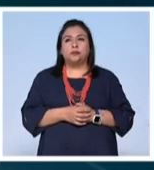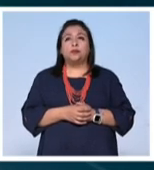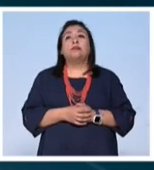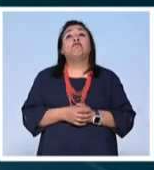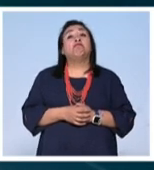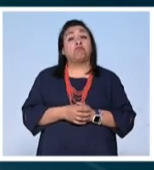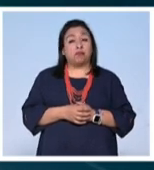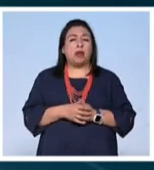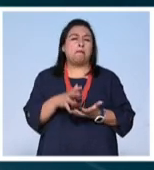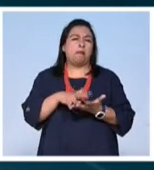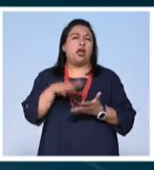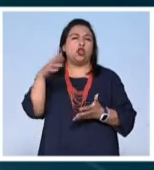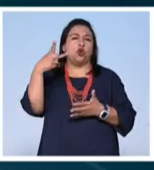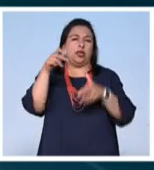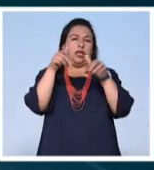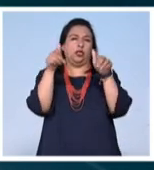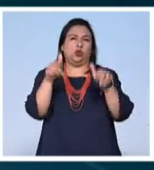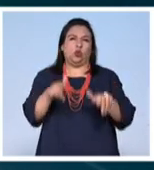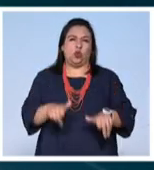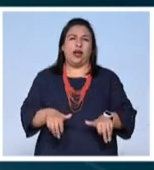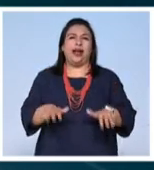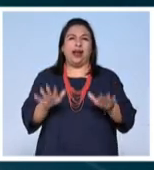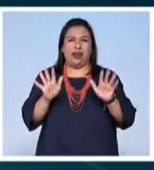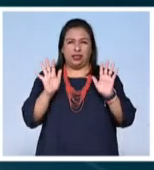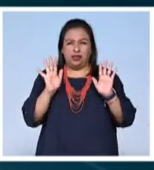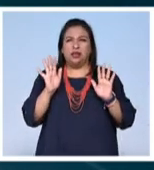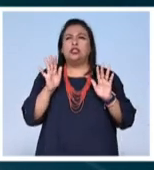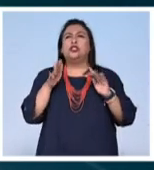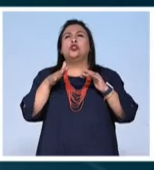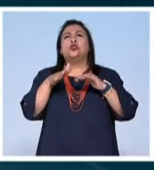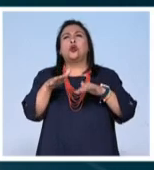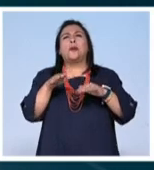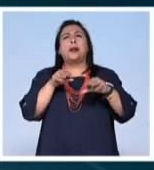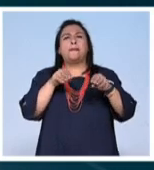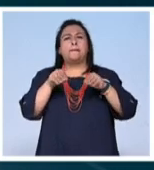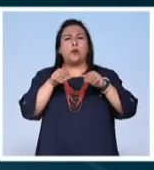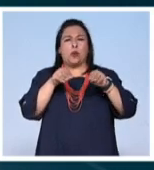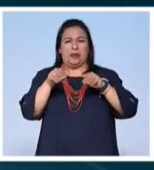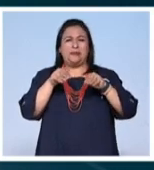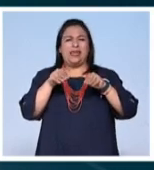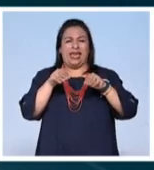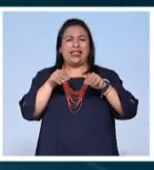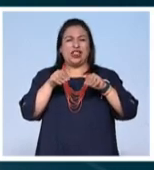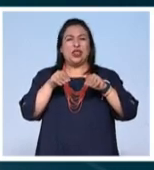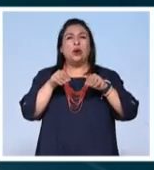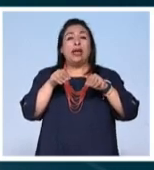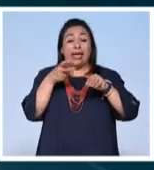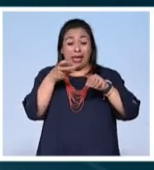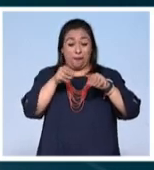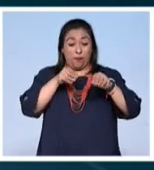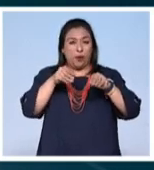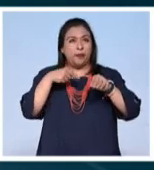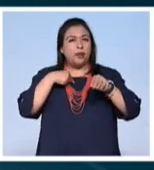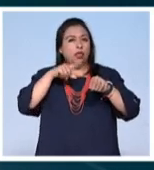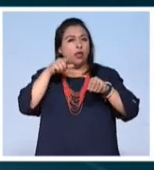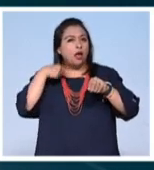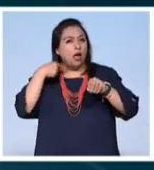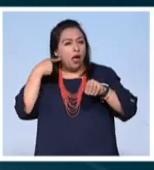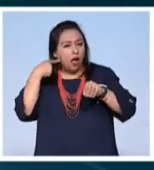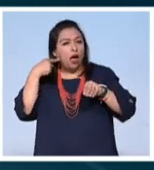Buena parte de su obra que es cinética que tiene que ver con el movimiento ese movimiento genera sonido